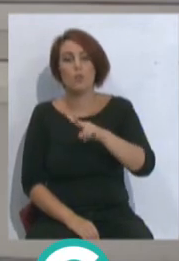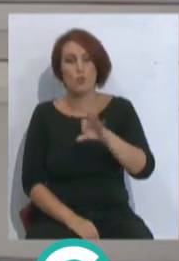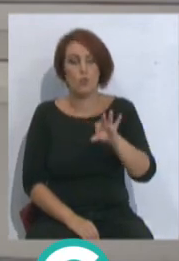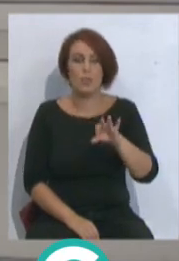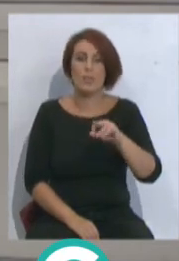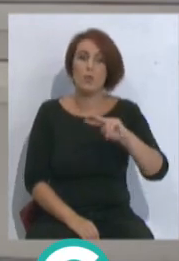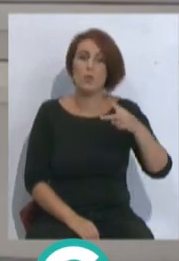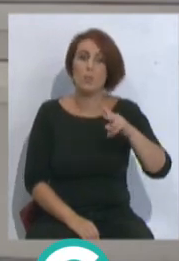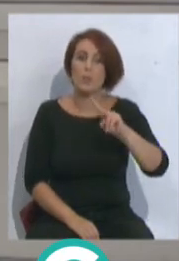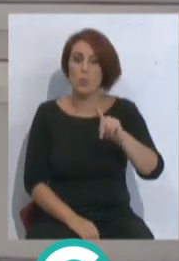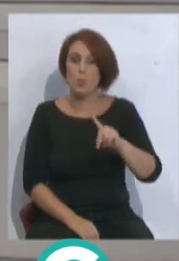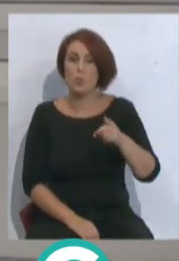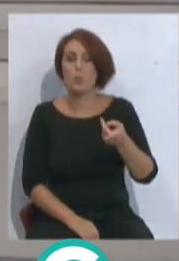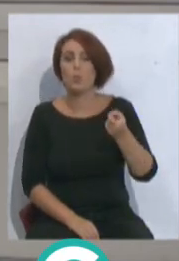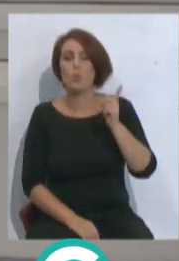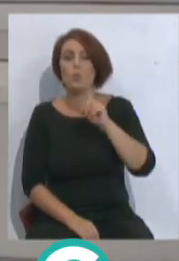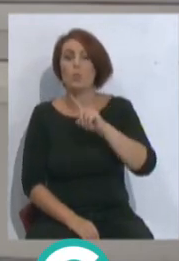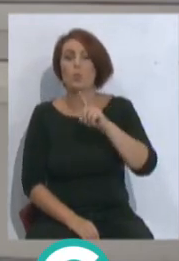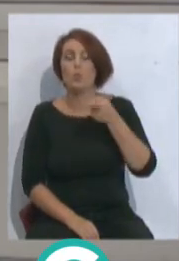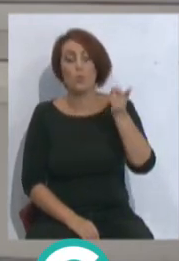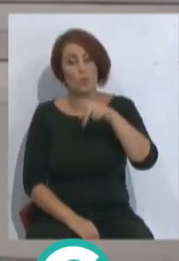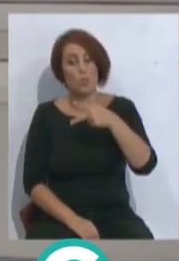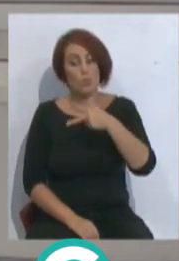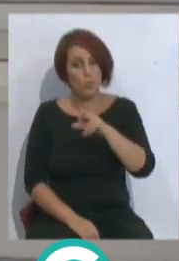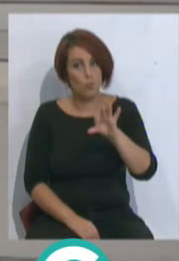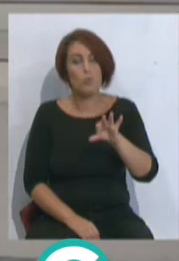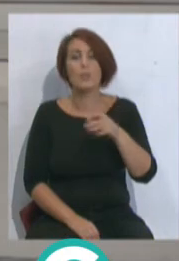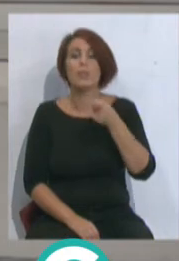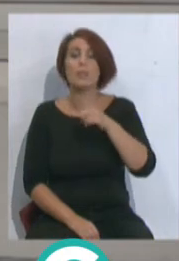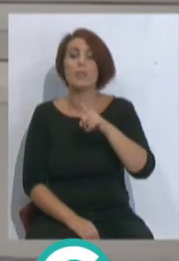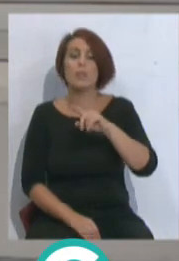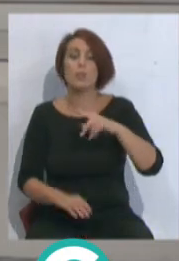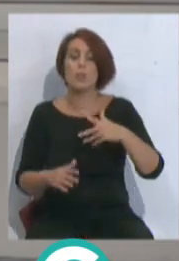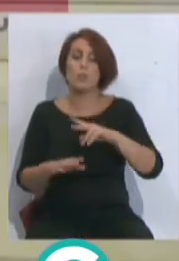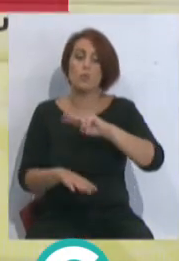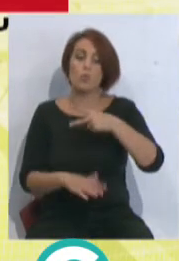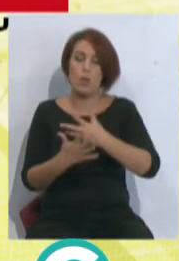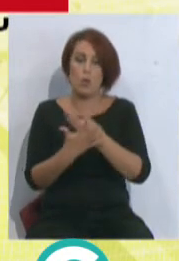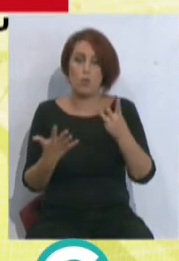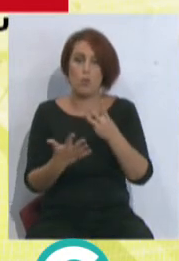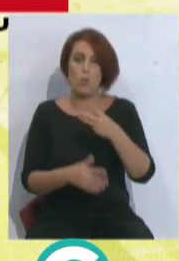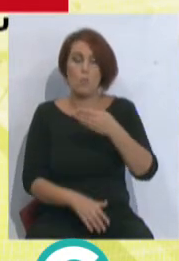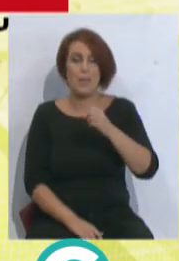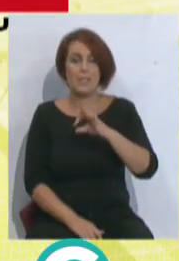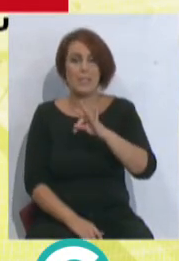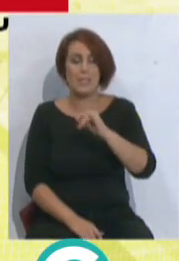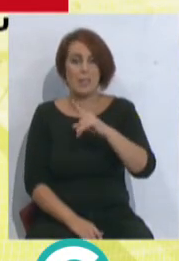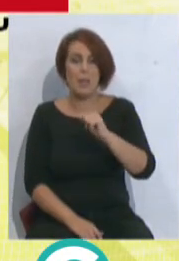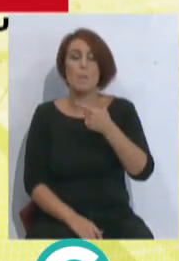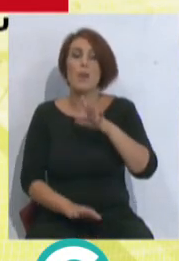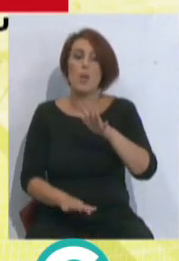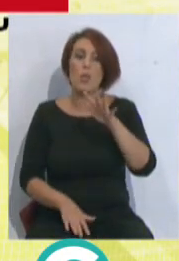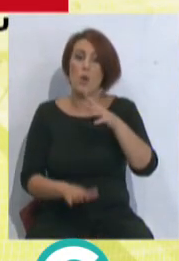Chus, Víctor Chus y con la sub-18, Bastida, están con las selecciones. Pero hay cinco futbolistas de la primera plantilla,